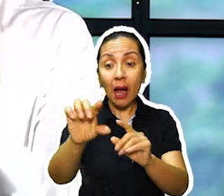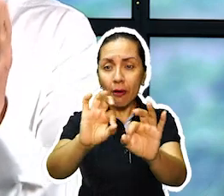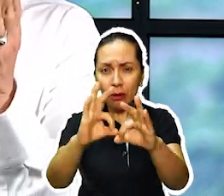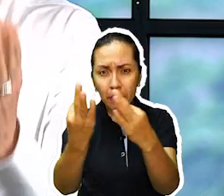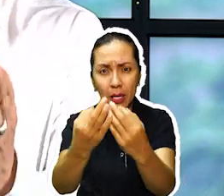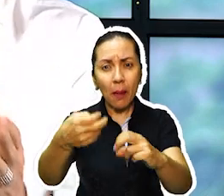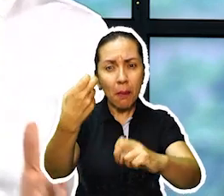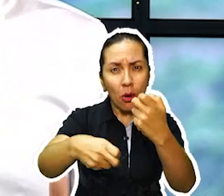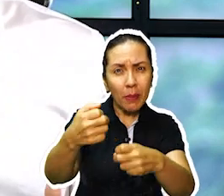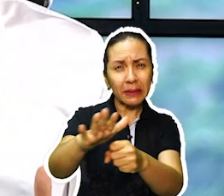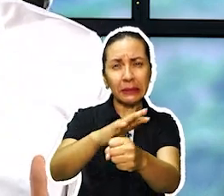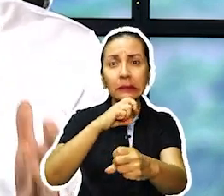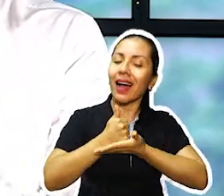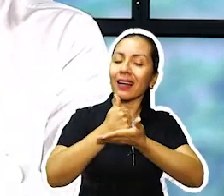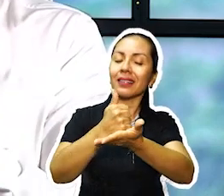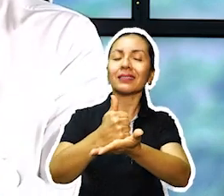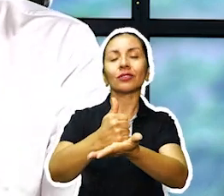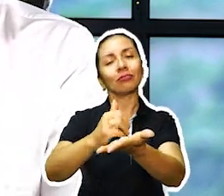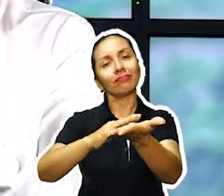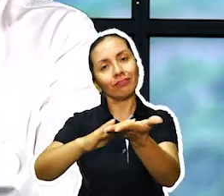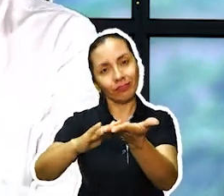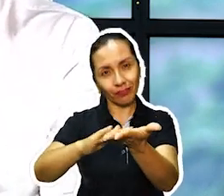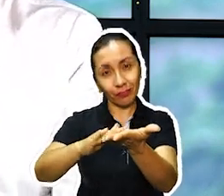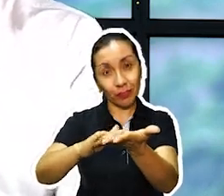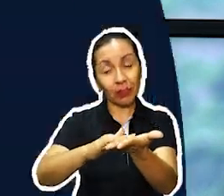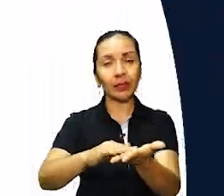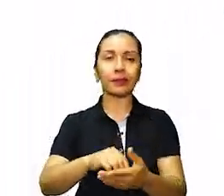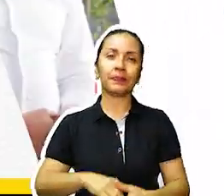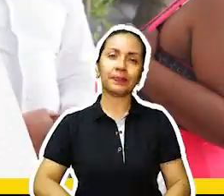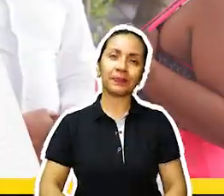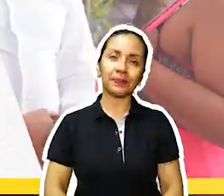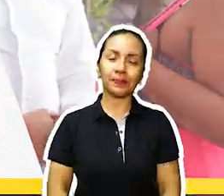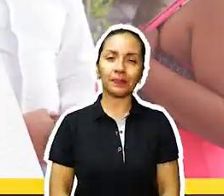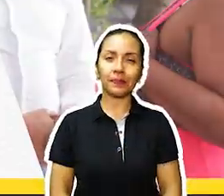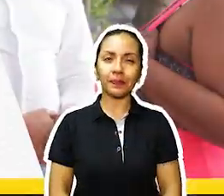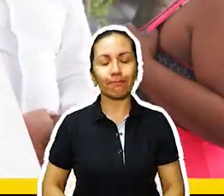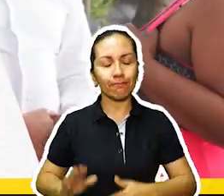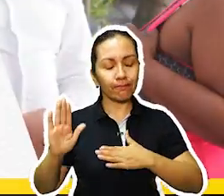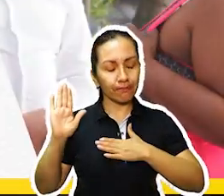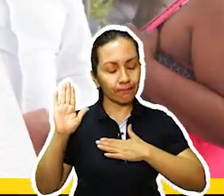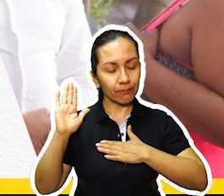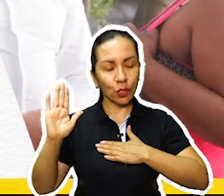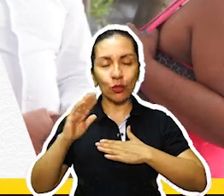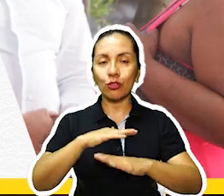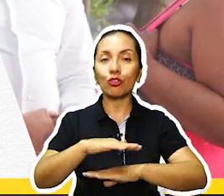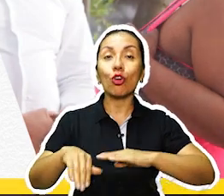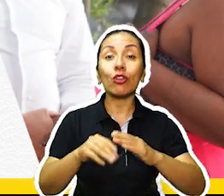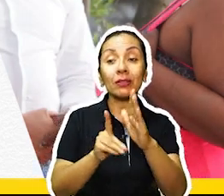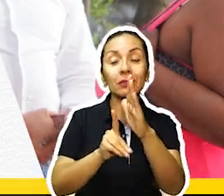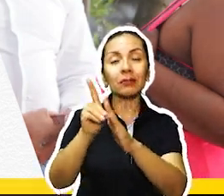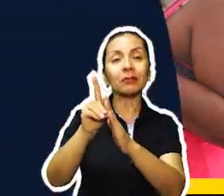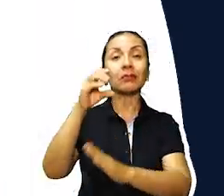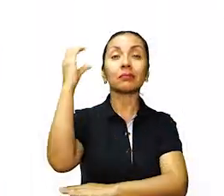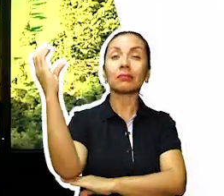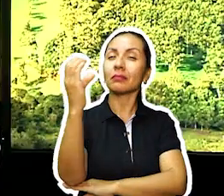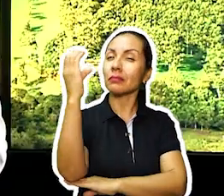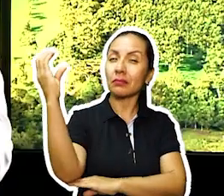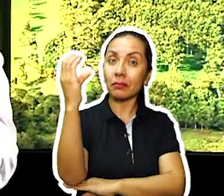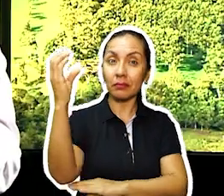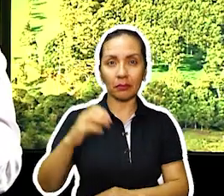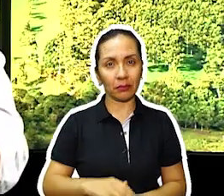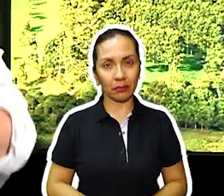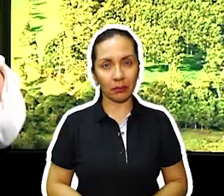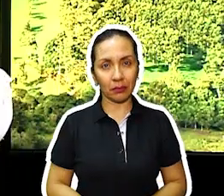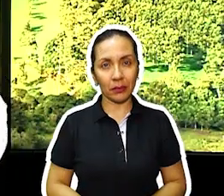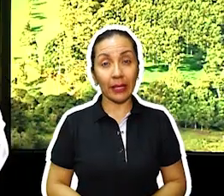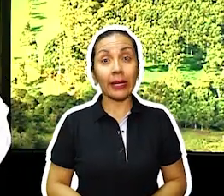puedas acudir al apoyo que tú necesitas que se levantan contra tu hogar. Todo nuestro compromiso en el desarrollo económico de